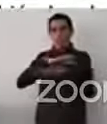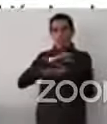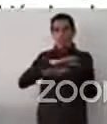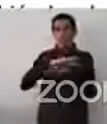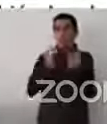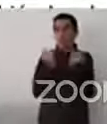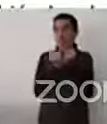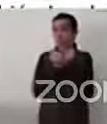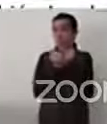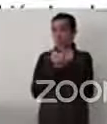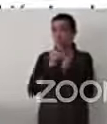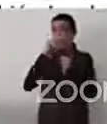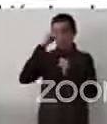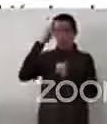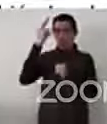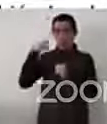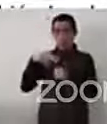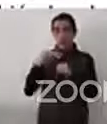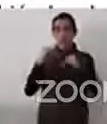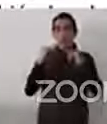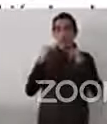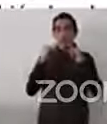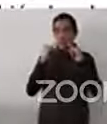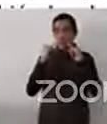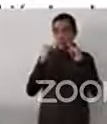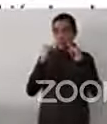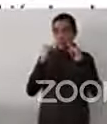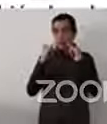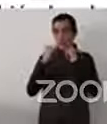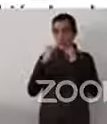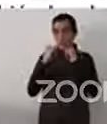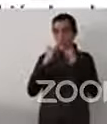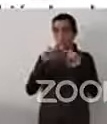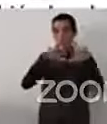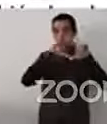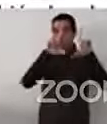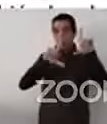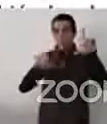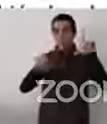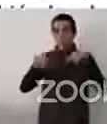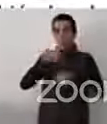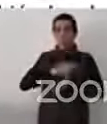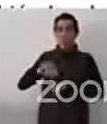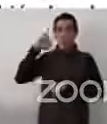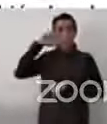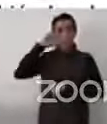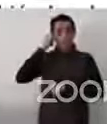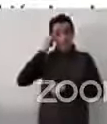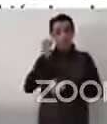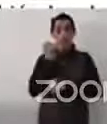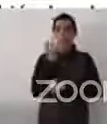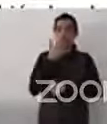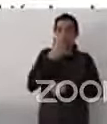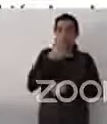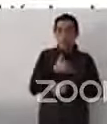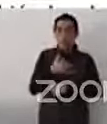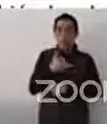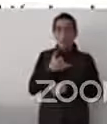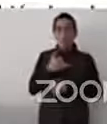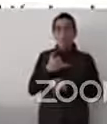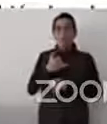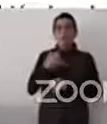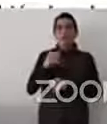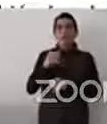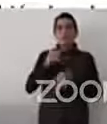ahora también es el Instituto Nacional de Pueblos Indígenas y Afromexicanos, que precisamente a través, a